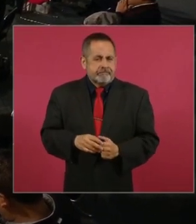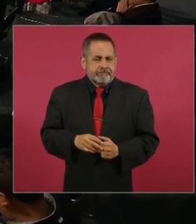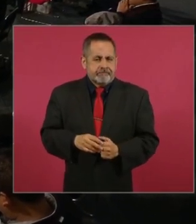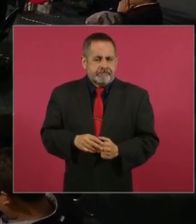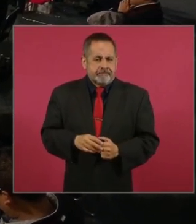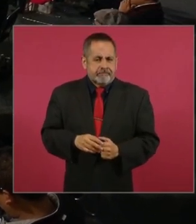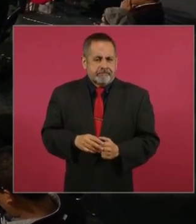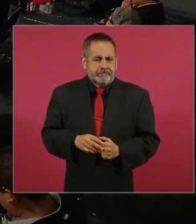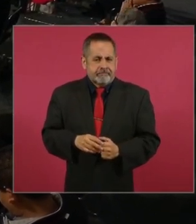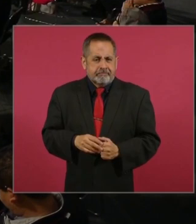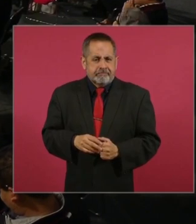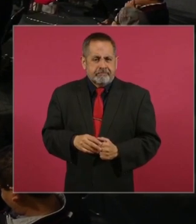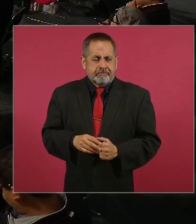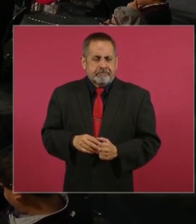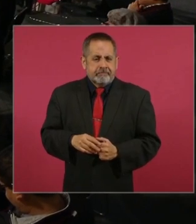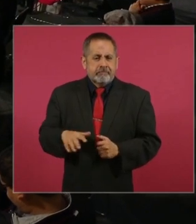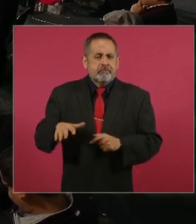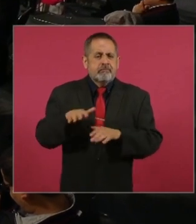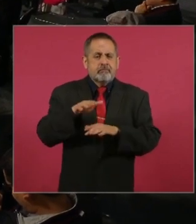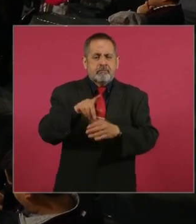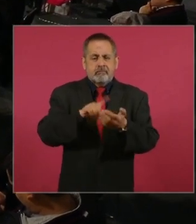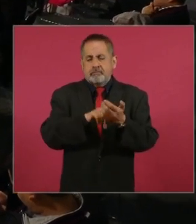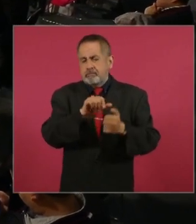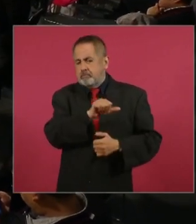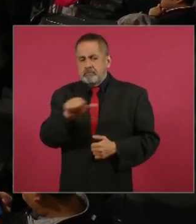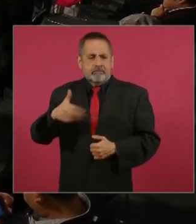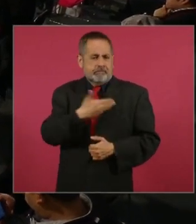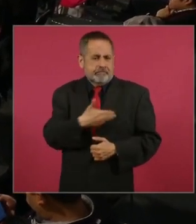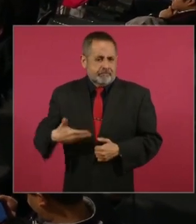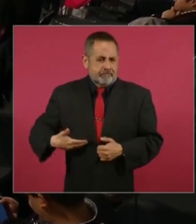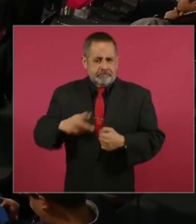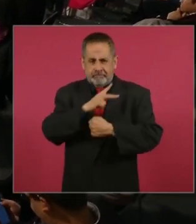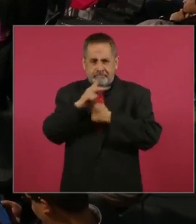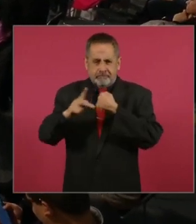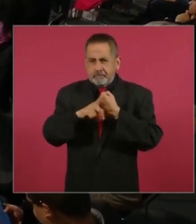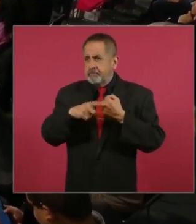la situación de los presidentes y jefes de Estado.